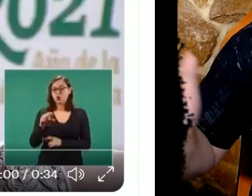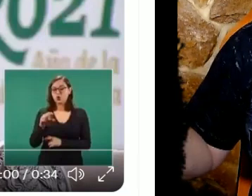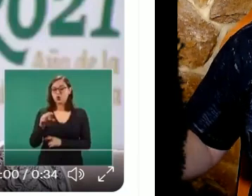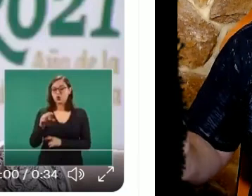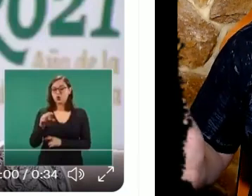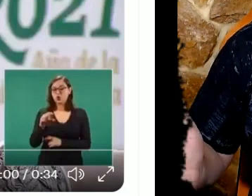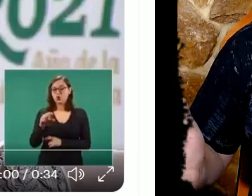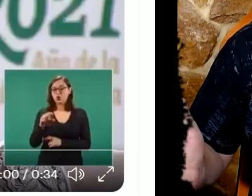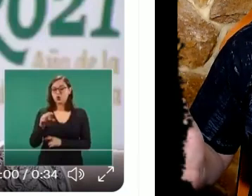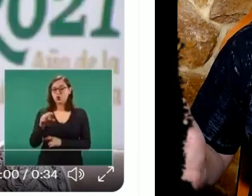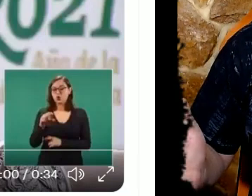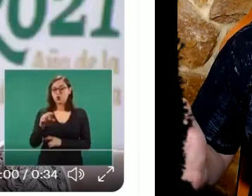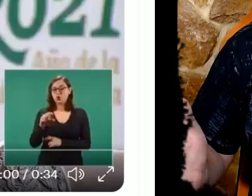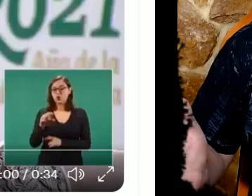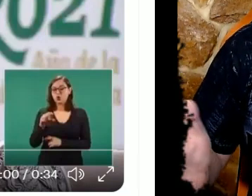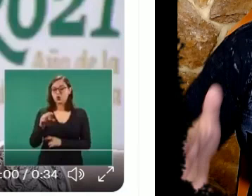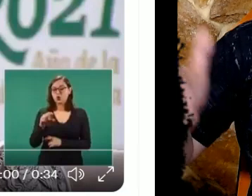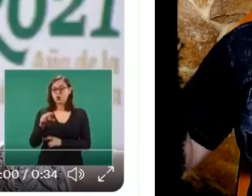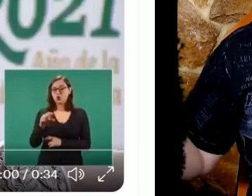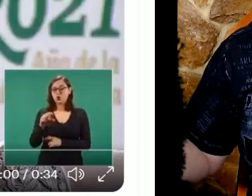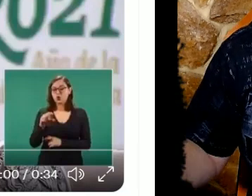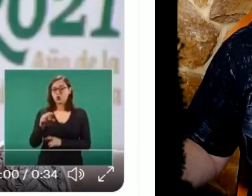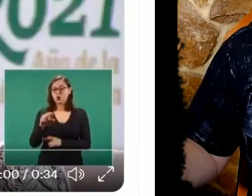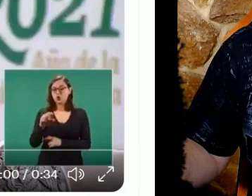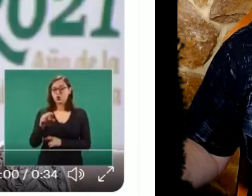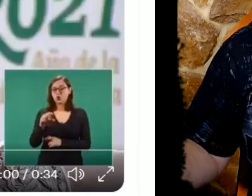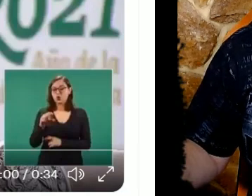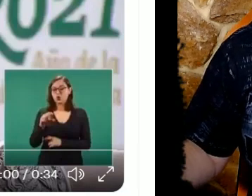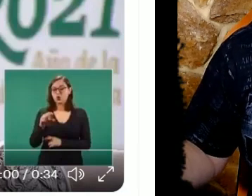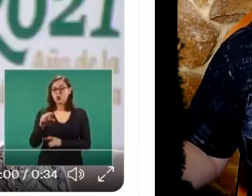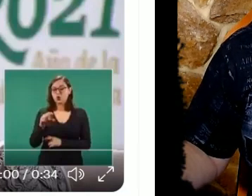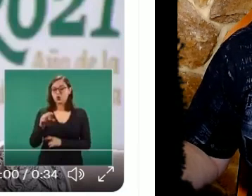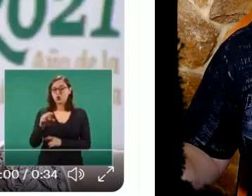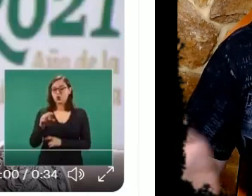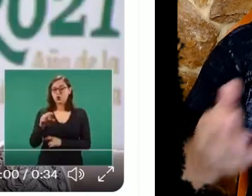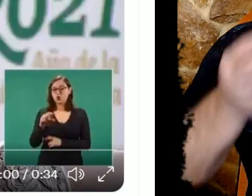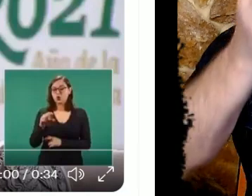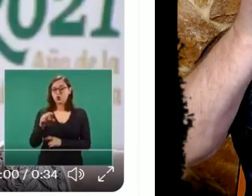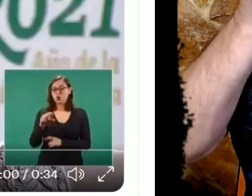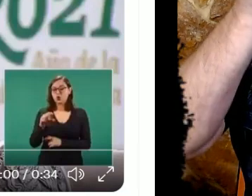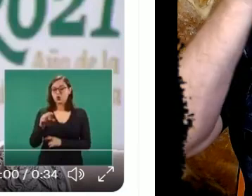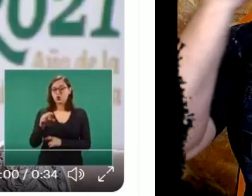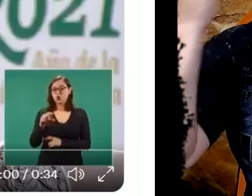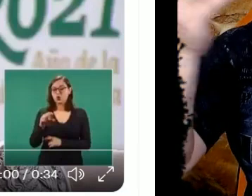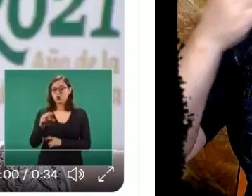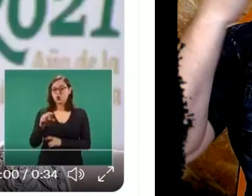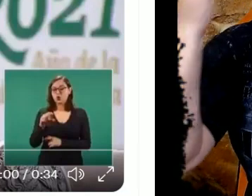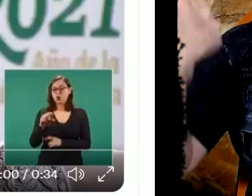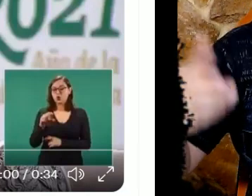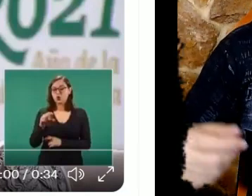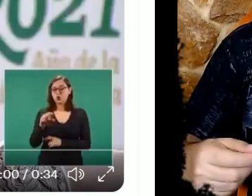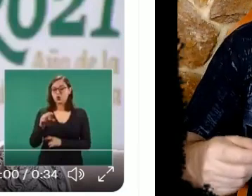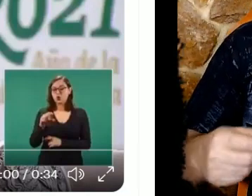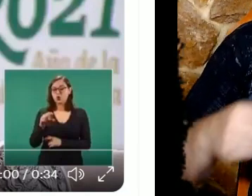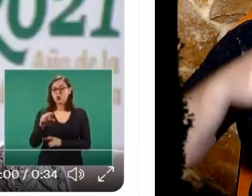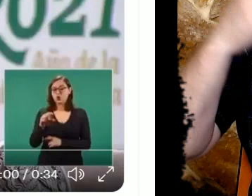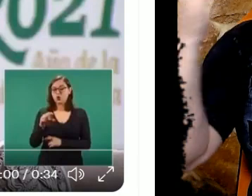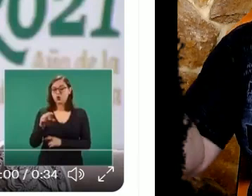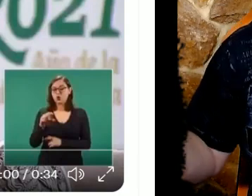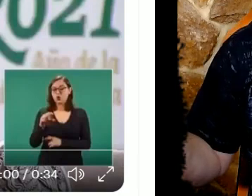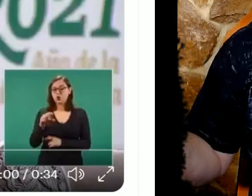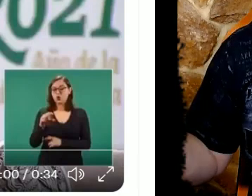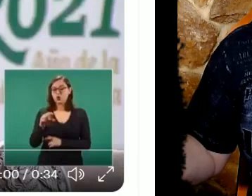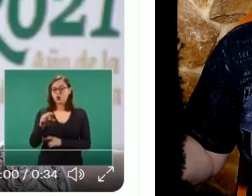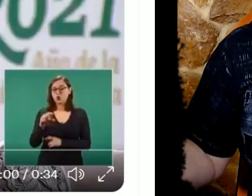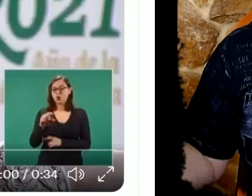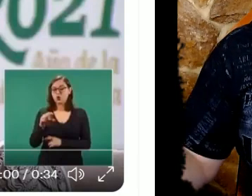sentido común al respecto de otras situaciones en México creo que vivían allá en una cúpula allá en cerraditos y hoy que se las